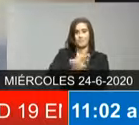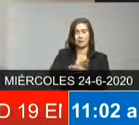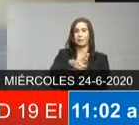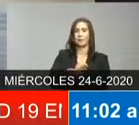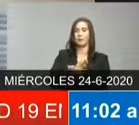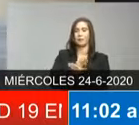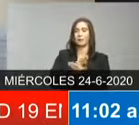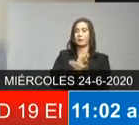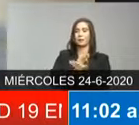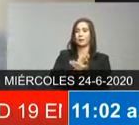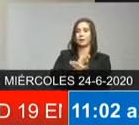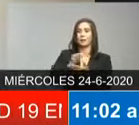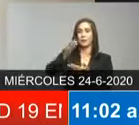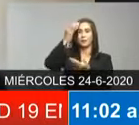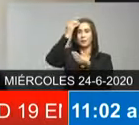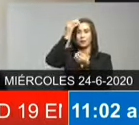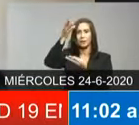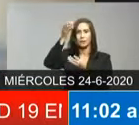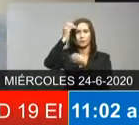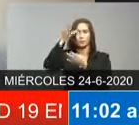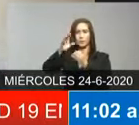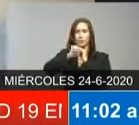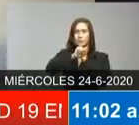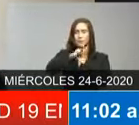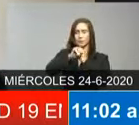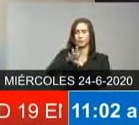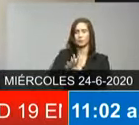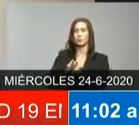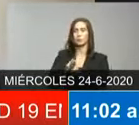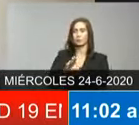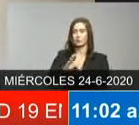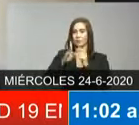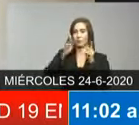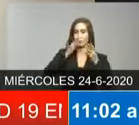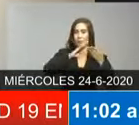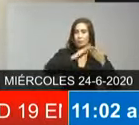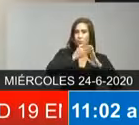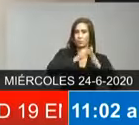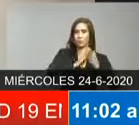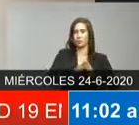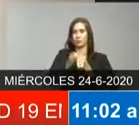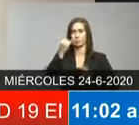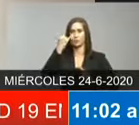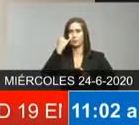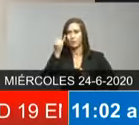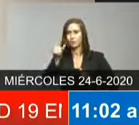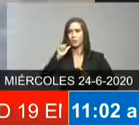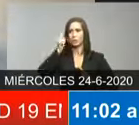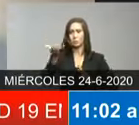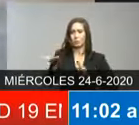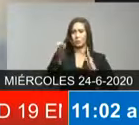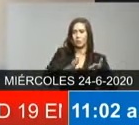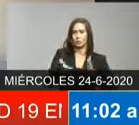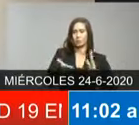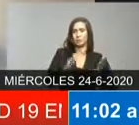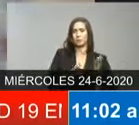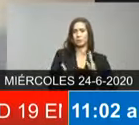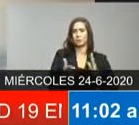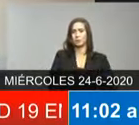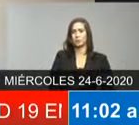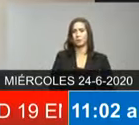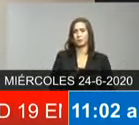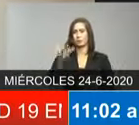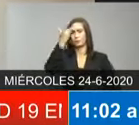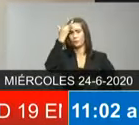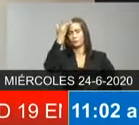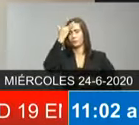crear en la comunidad ante tantos incrementos que estamos viendo de muertes como de casos una incertidumbre